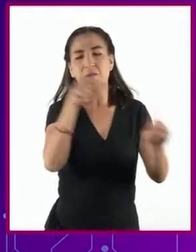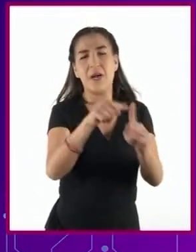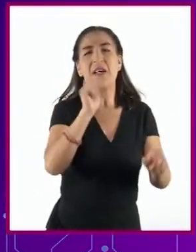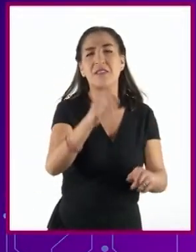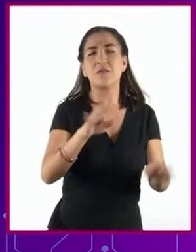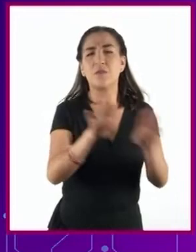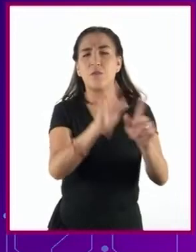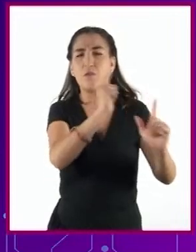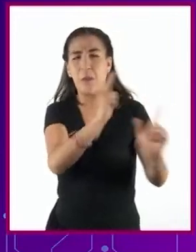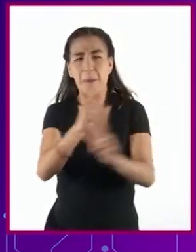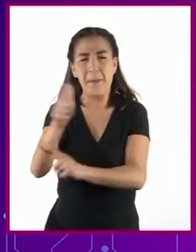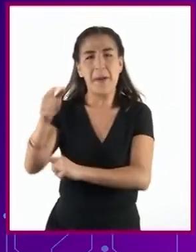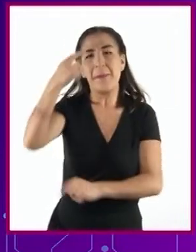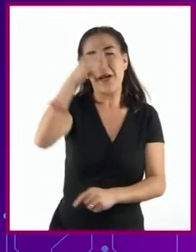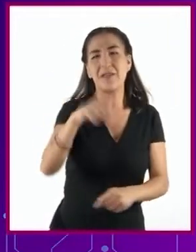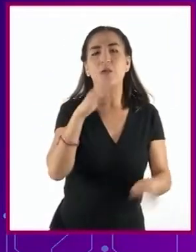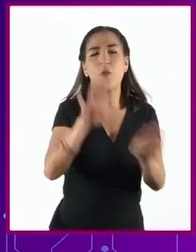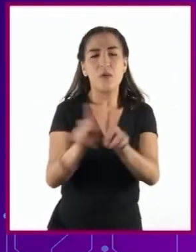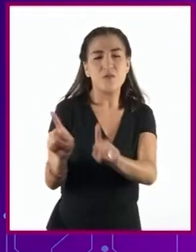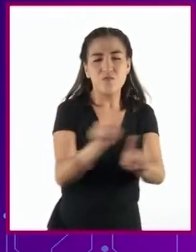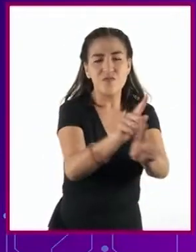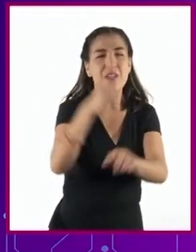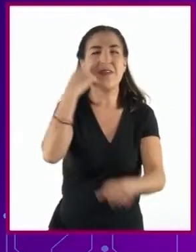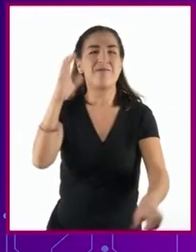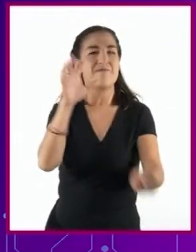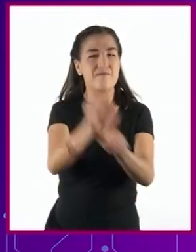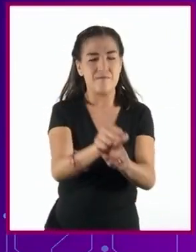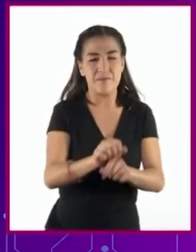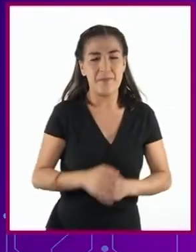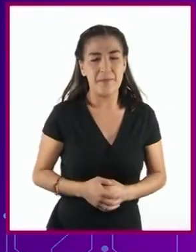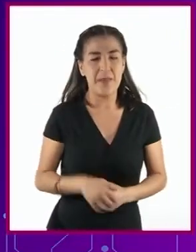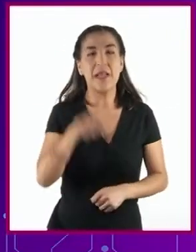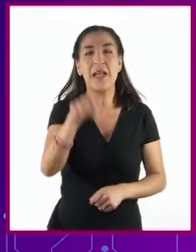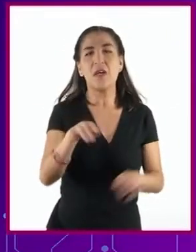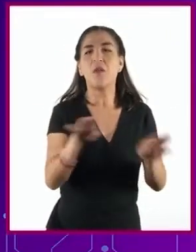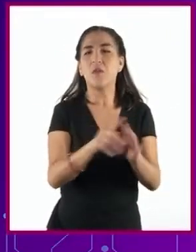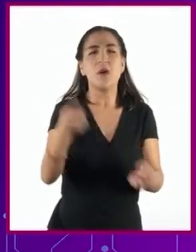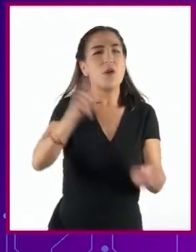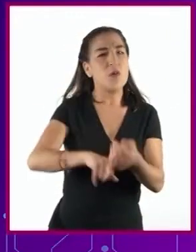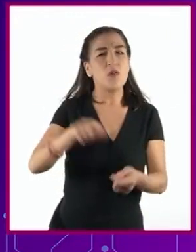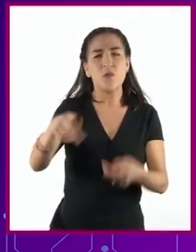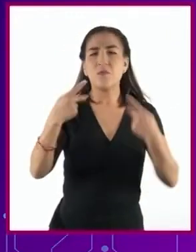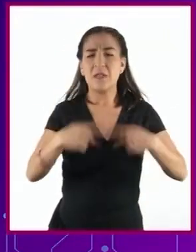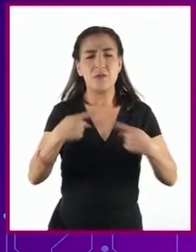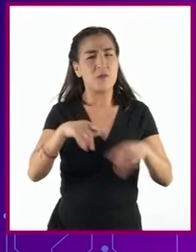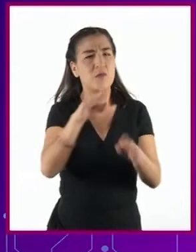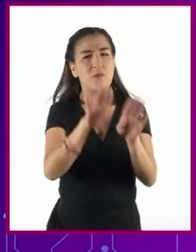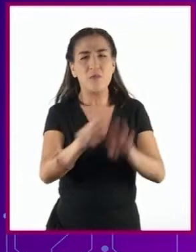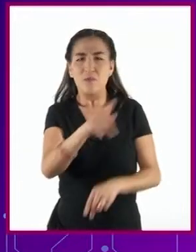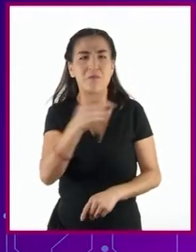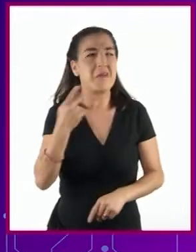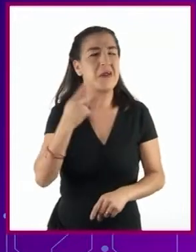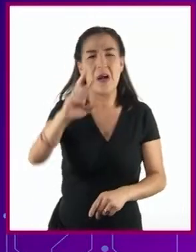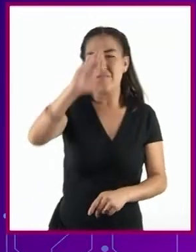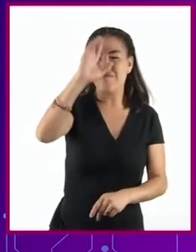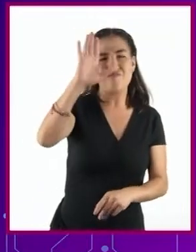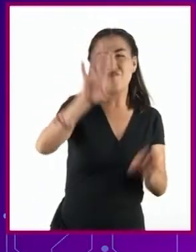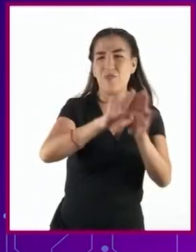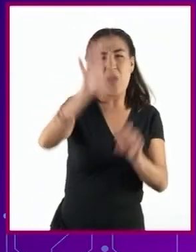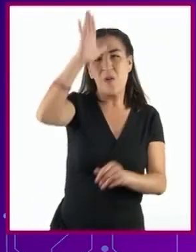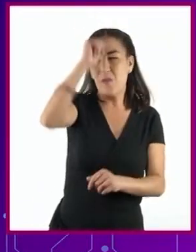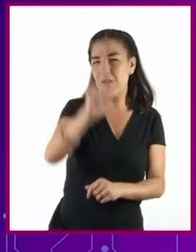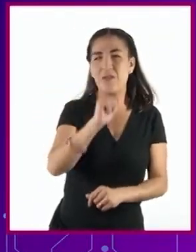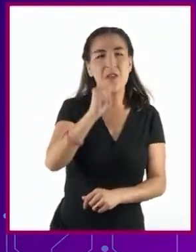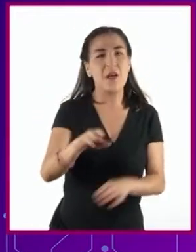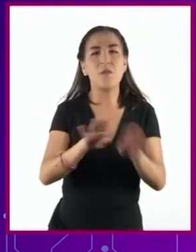ejército que lo perseguían. Ambos grupos guerrilleros se oponían a las políticas oficiales y ambos buscaban un cambio a través de una revolución